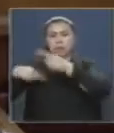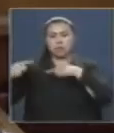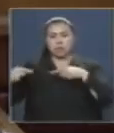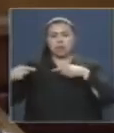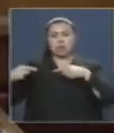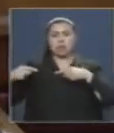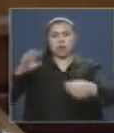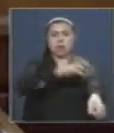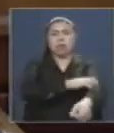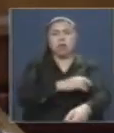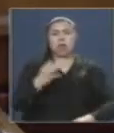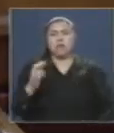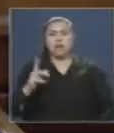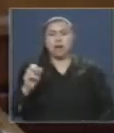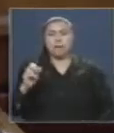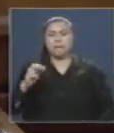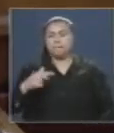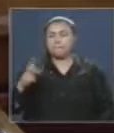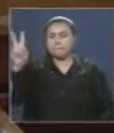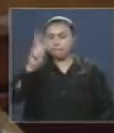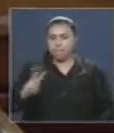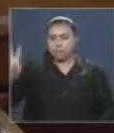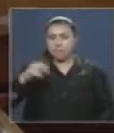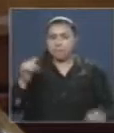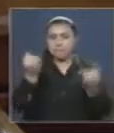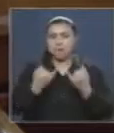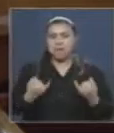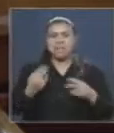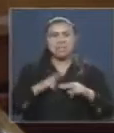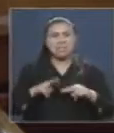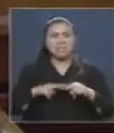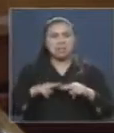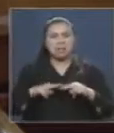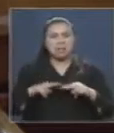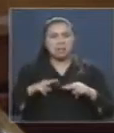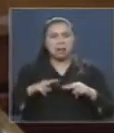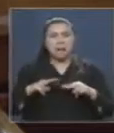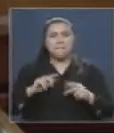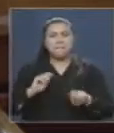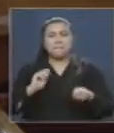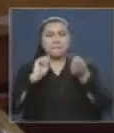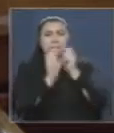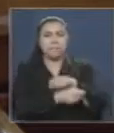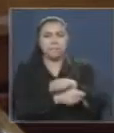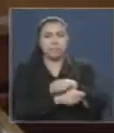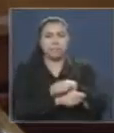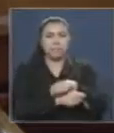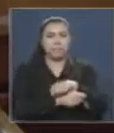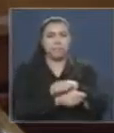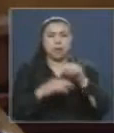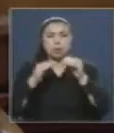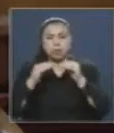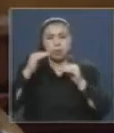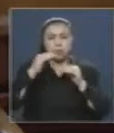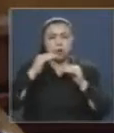Externo de Valdivia para que informe las acciones que se están adoptando para corregir los evidentes brechas de seguridad